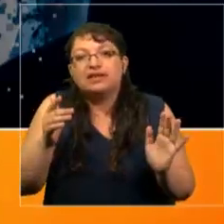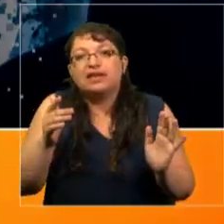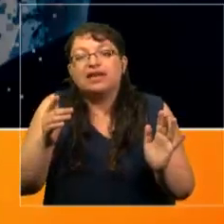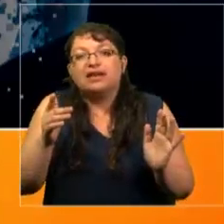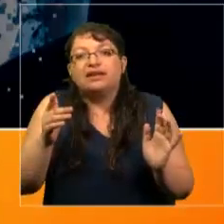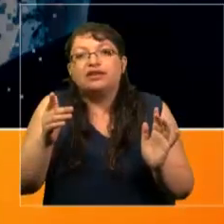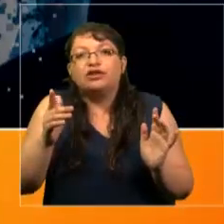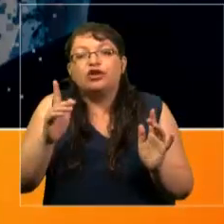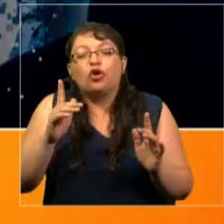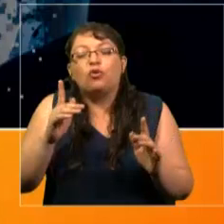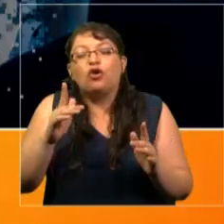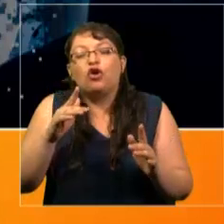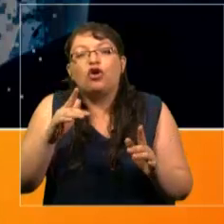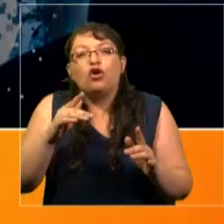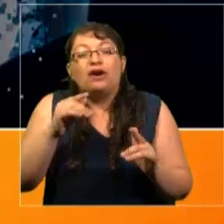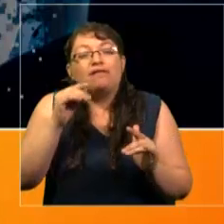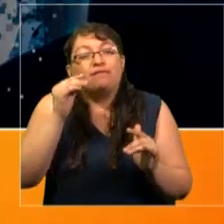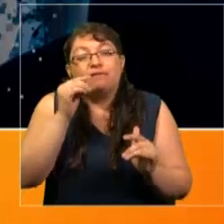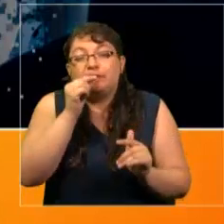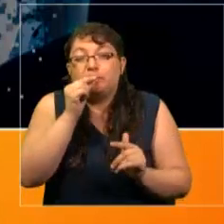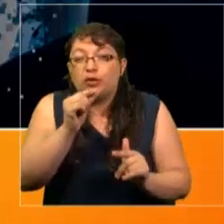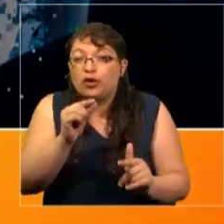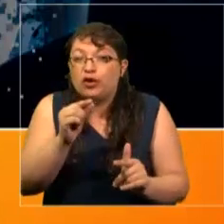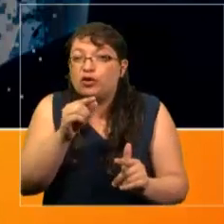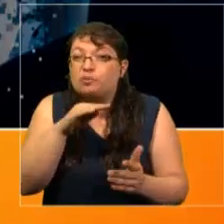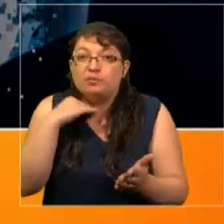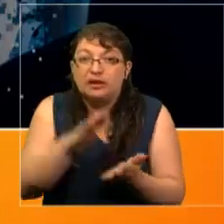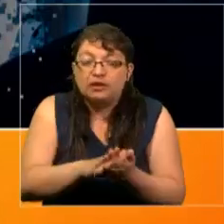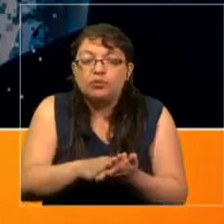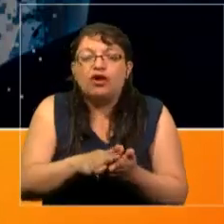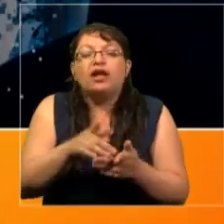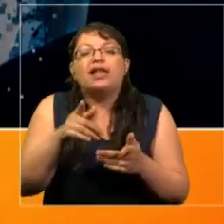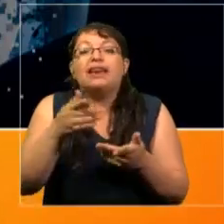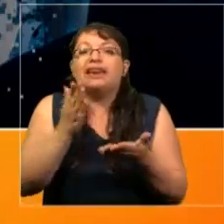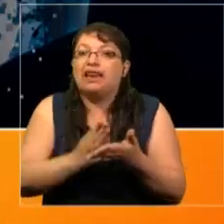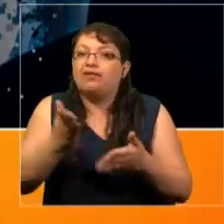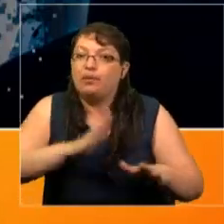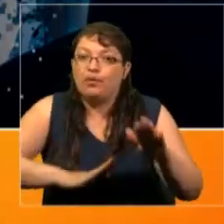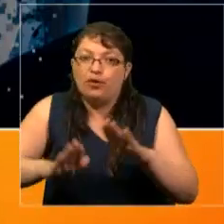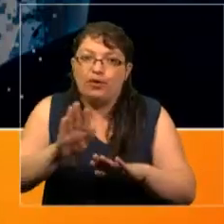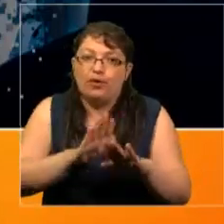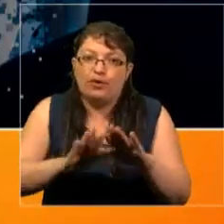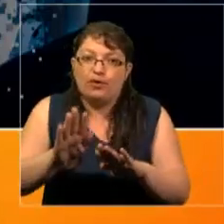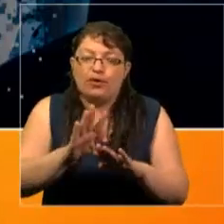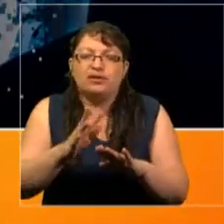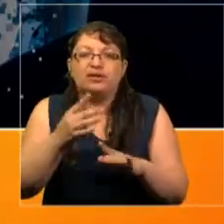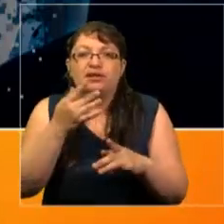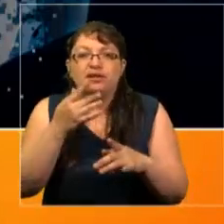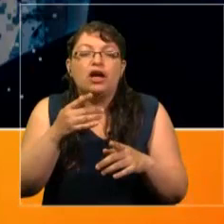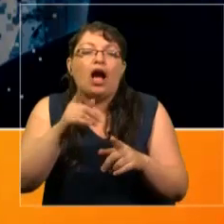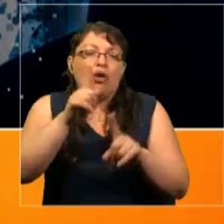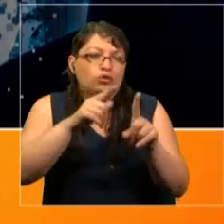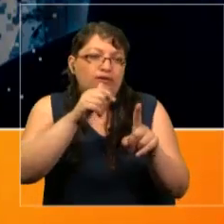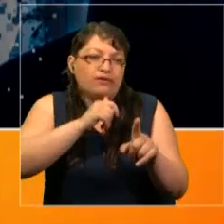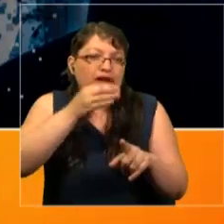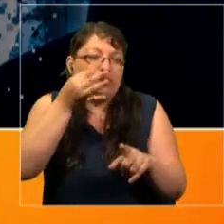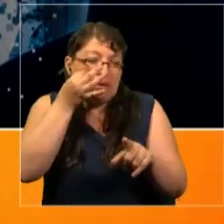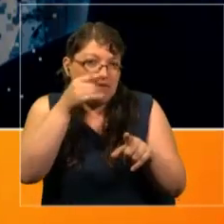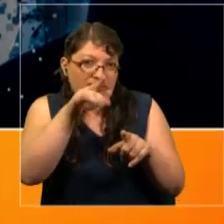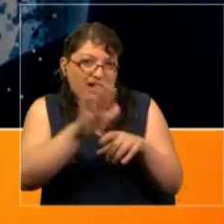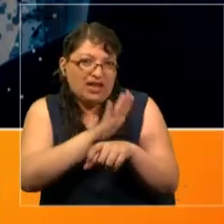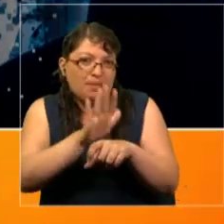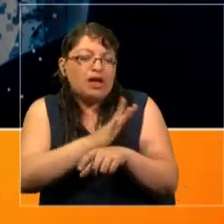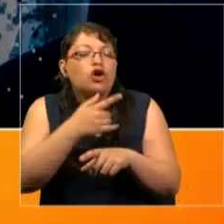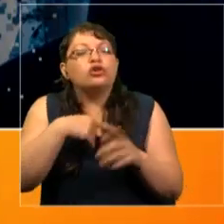está muerta. Está en peligro de extinción y hay que protegerla. Ya que no todos han visto la película, les voy a